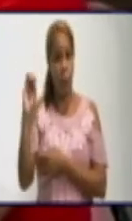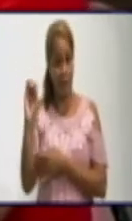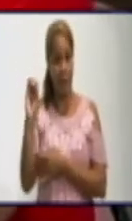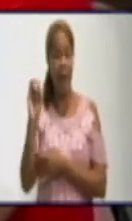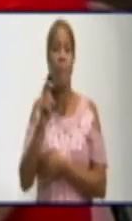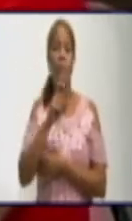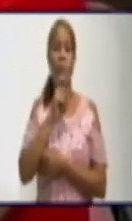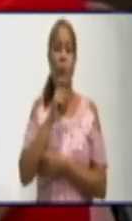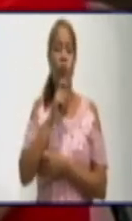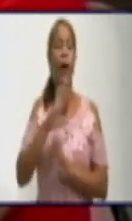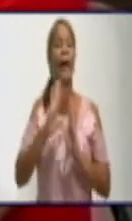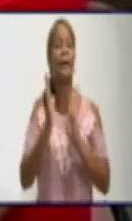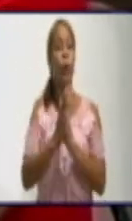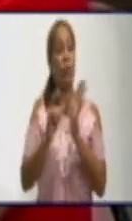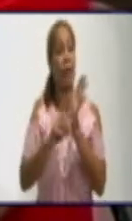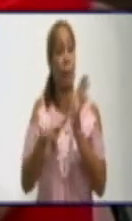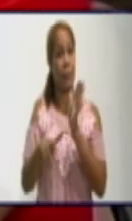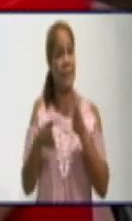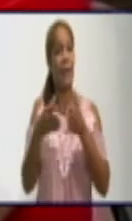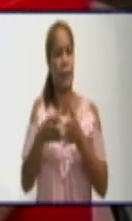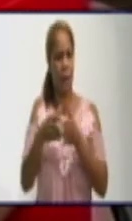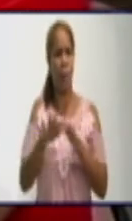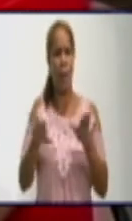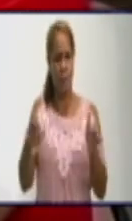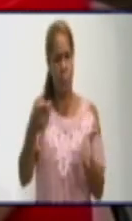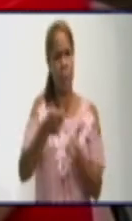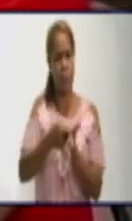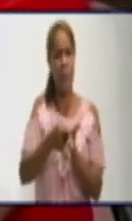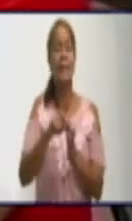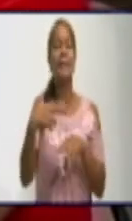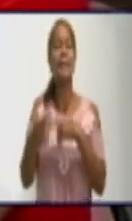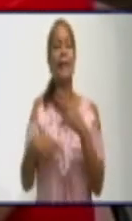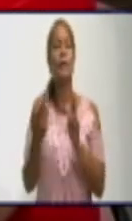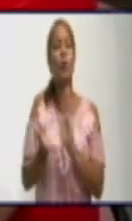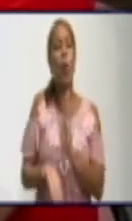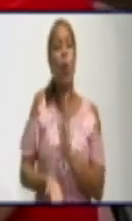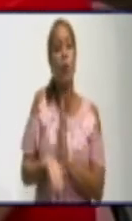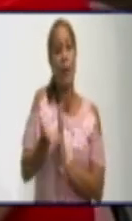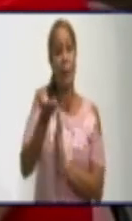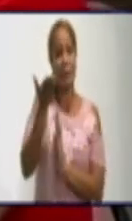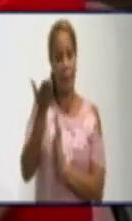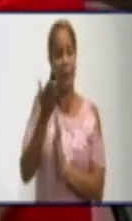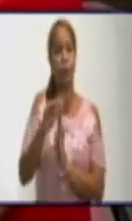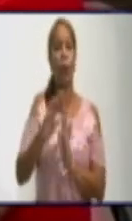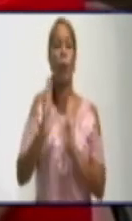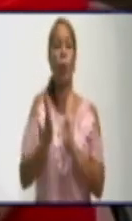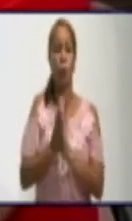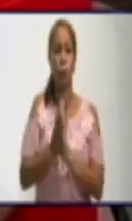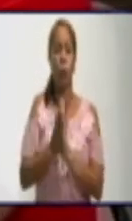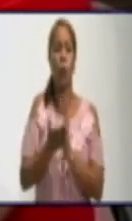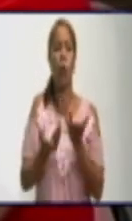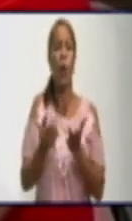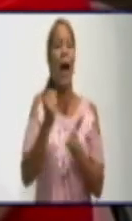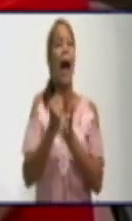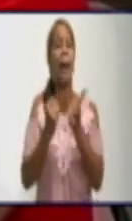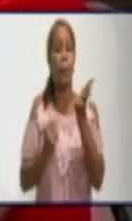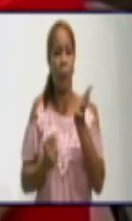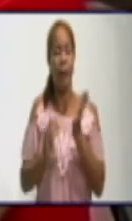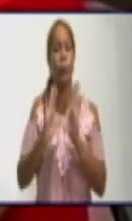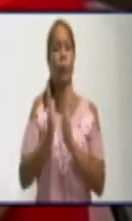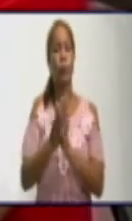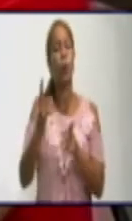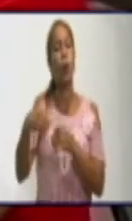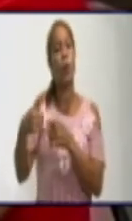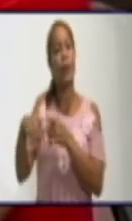en toda la provincia. Este levantamiento está avalado por las intendencias, está avalado por la delegación de recursos